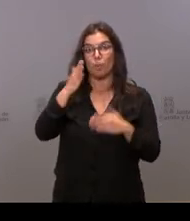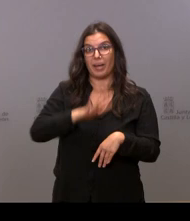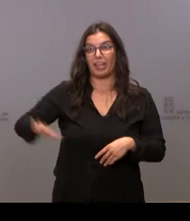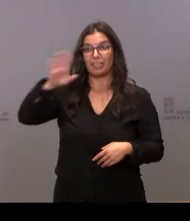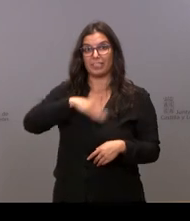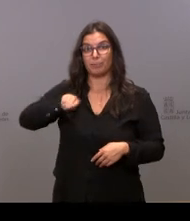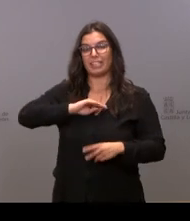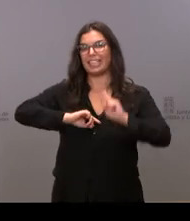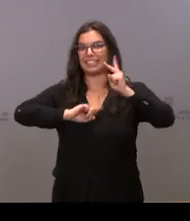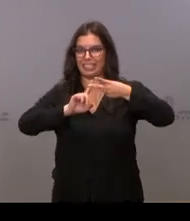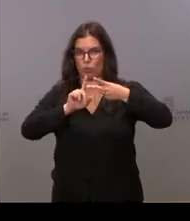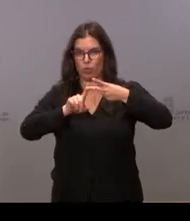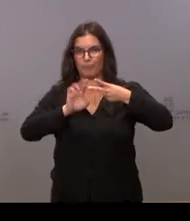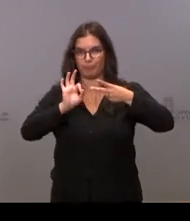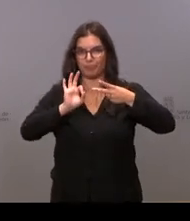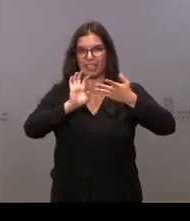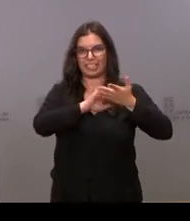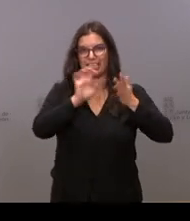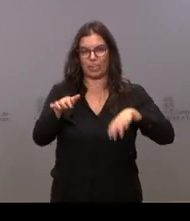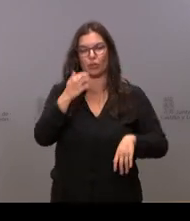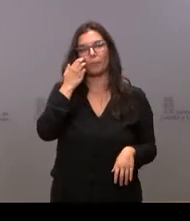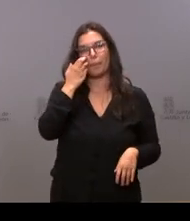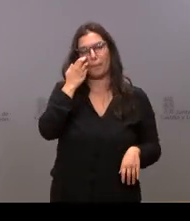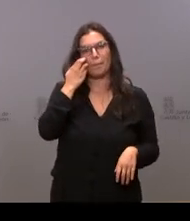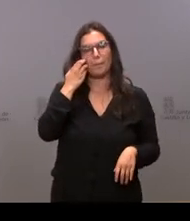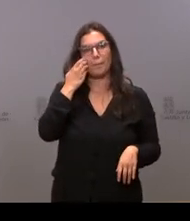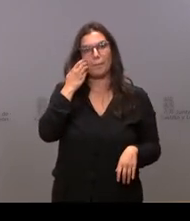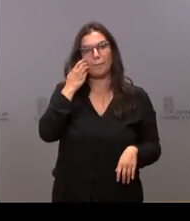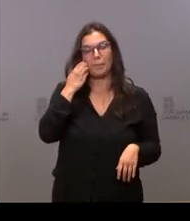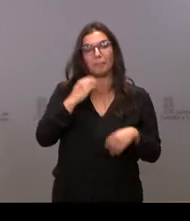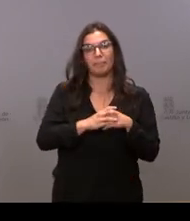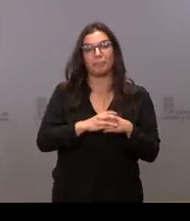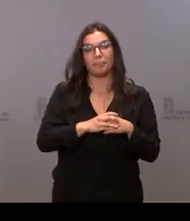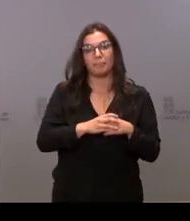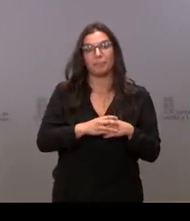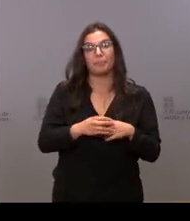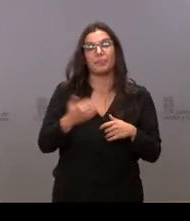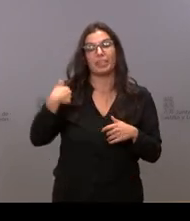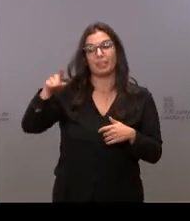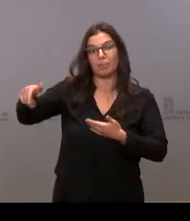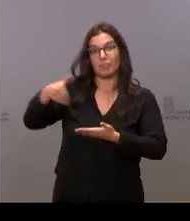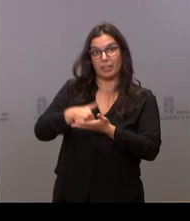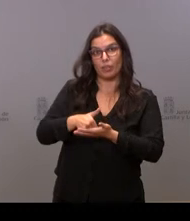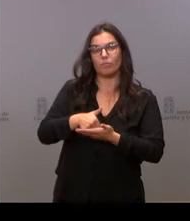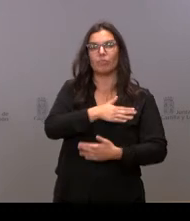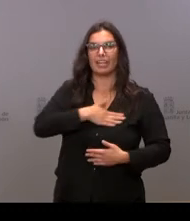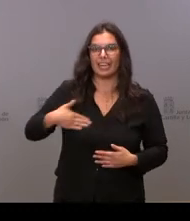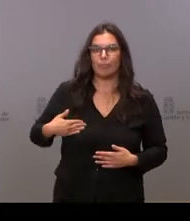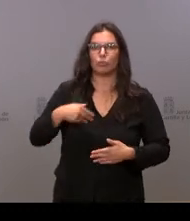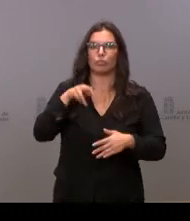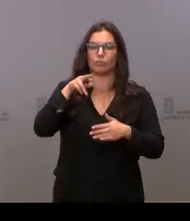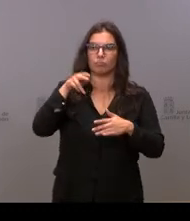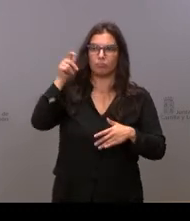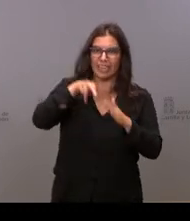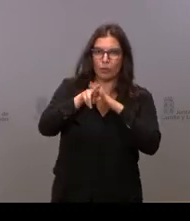España es Castilla y León en prestar este servicio y como muy bien se nos ha reclamado, vamos a seguir extendiendo